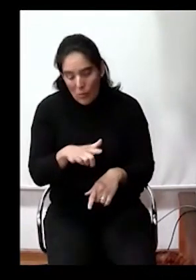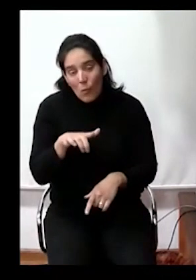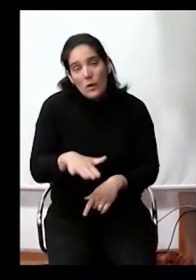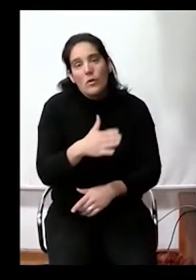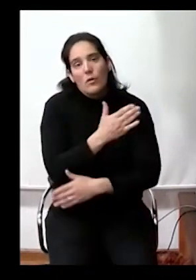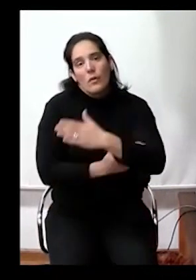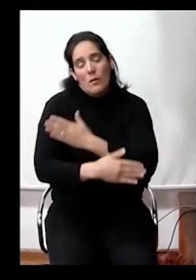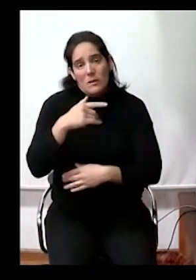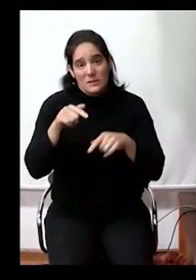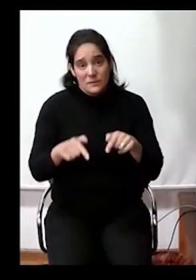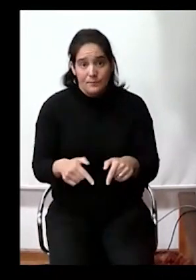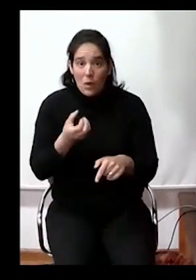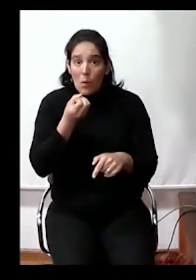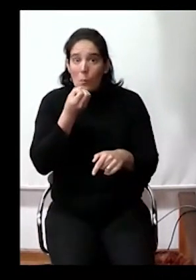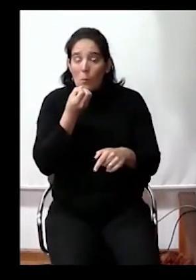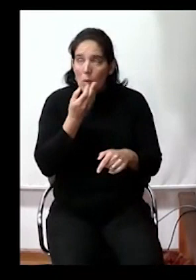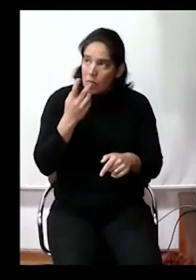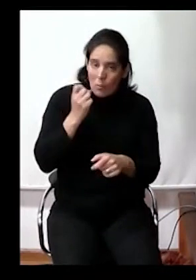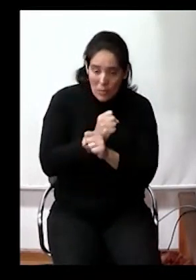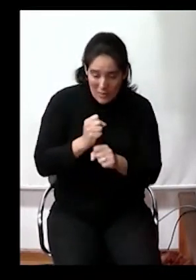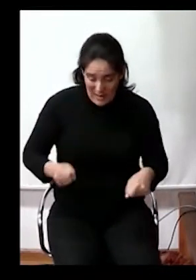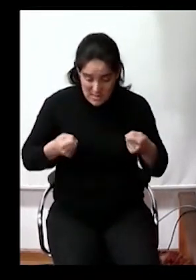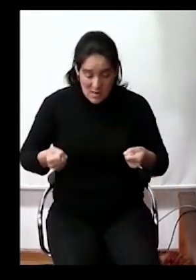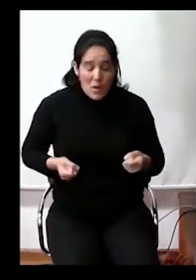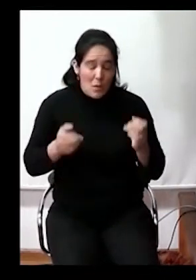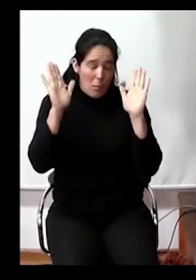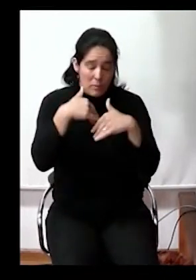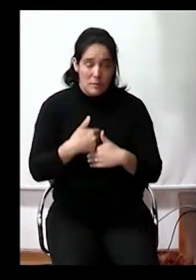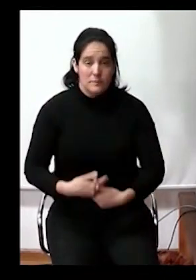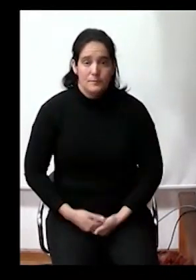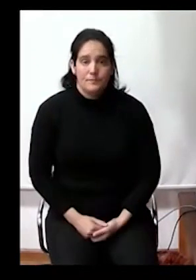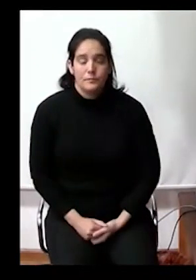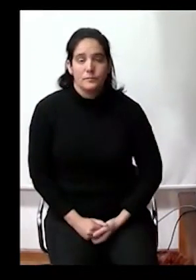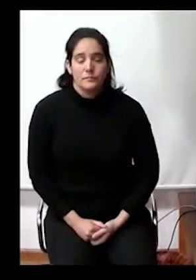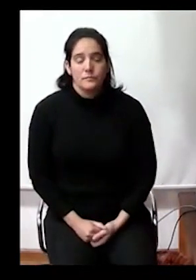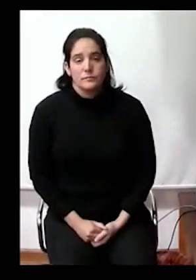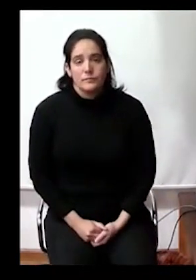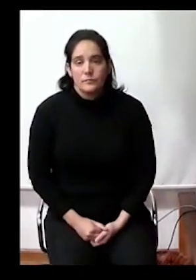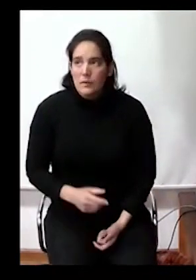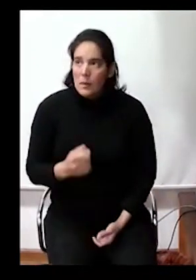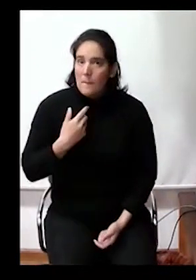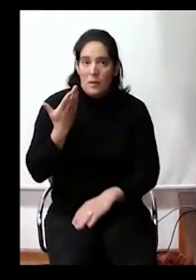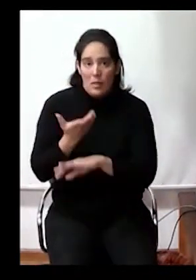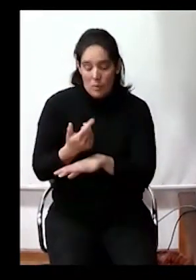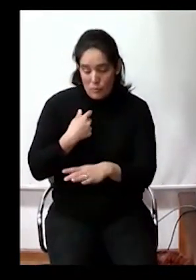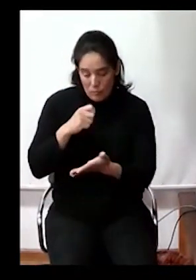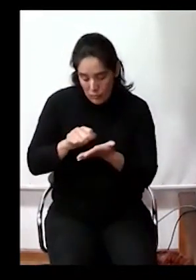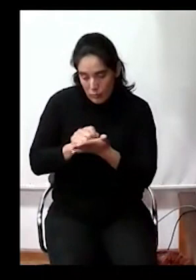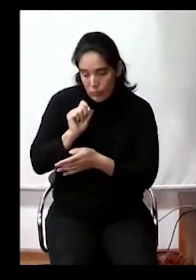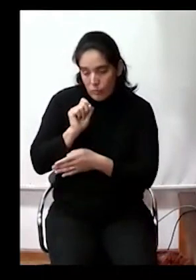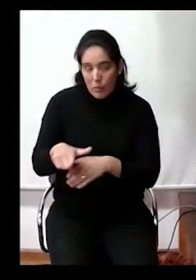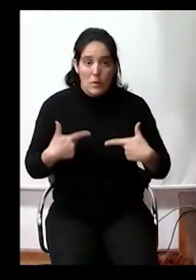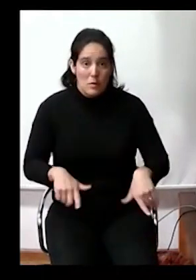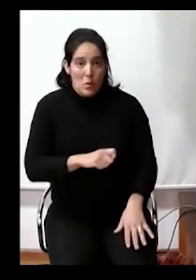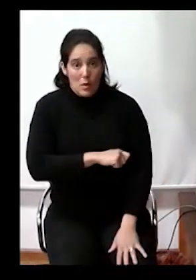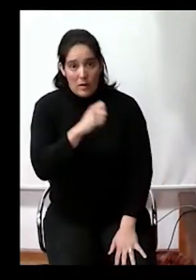de discapacidad, por lo que transitar con una silla de ruedas es imposible. Pido que mis palabras pasen al municipio de